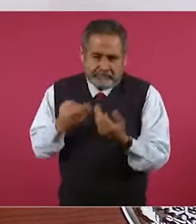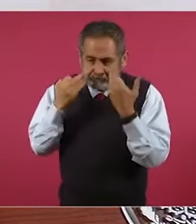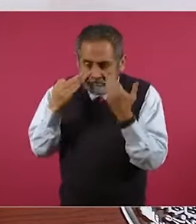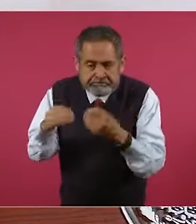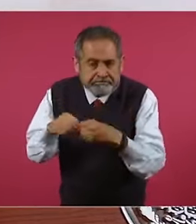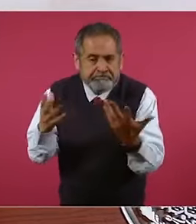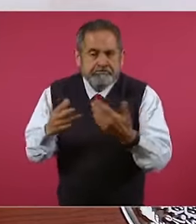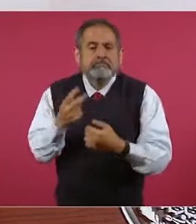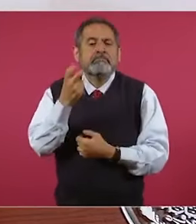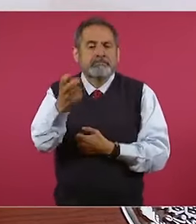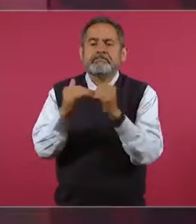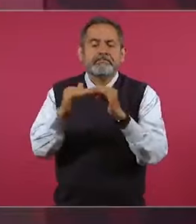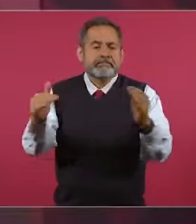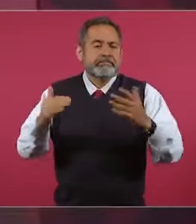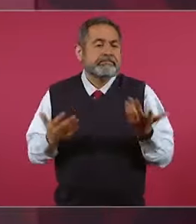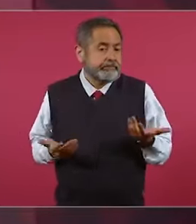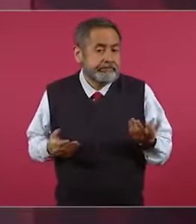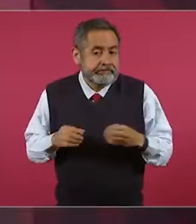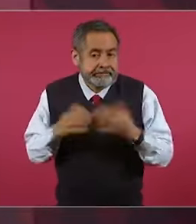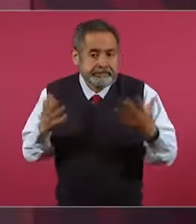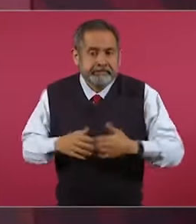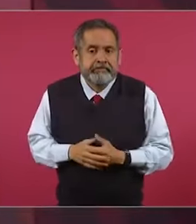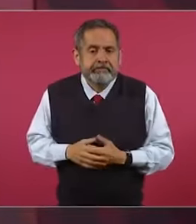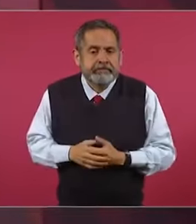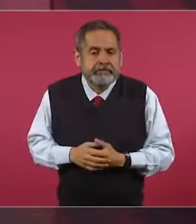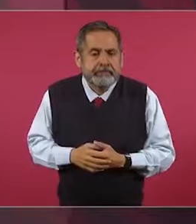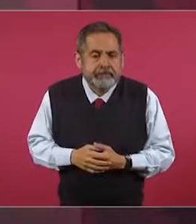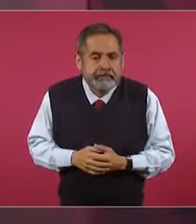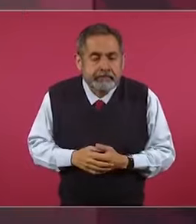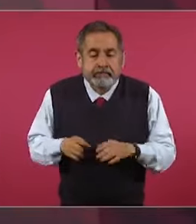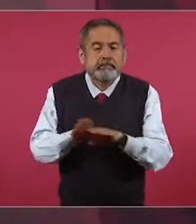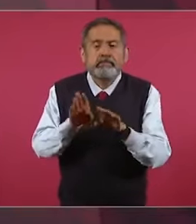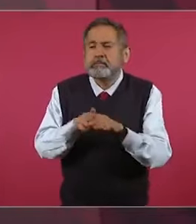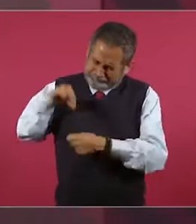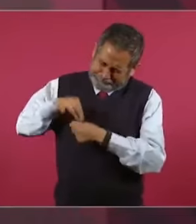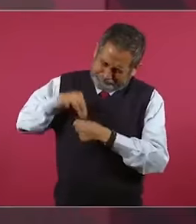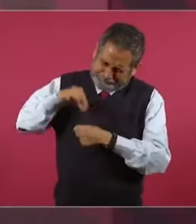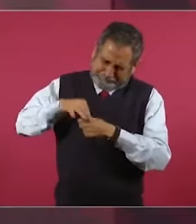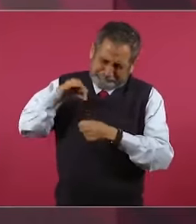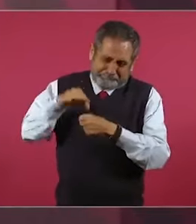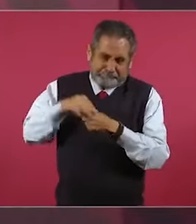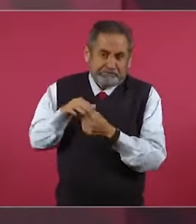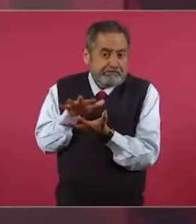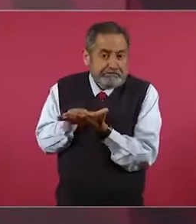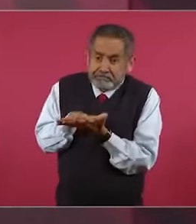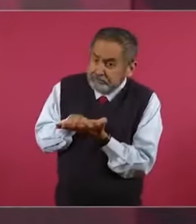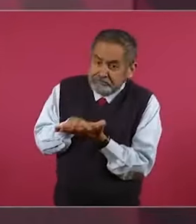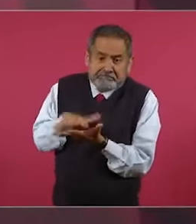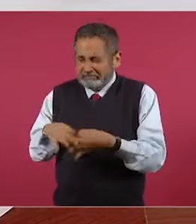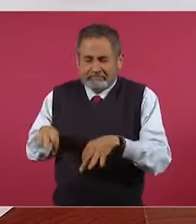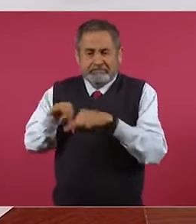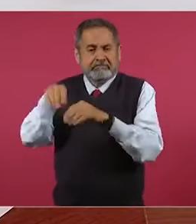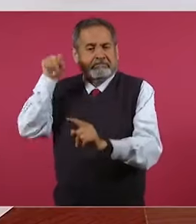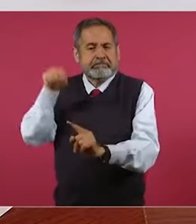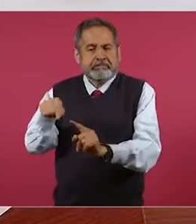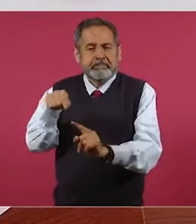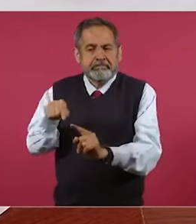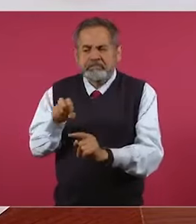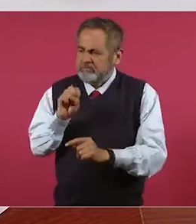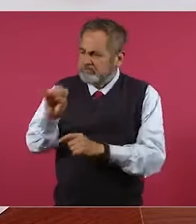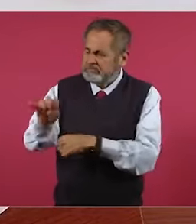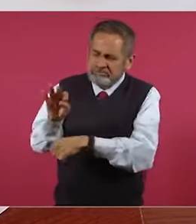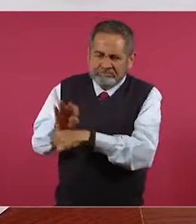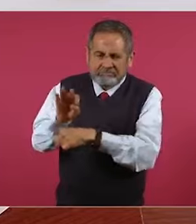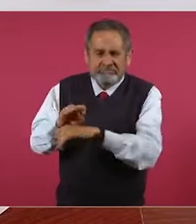¿Cómo es posible que el pueblo votó mayoritariamente a favor